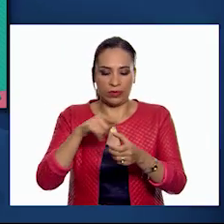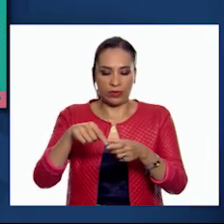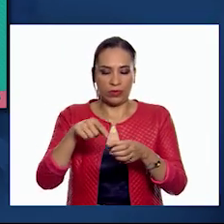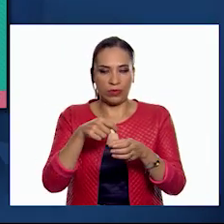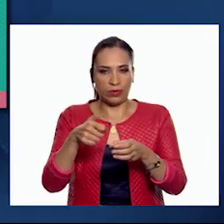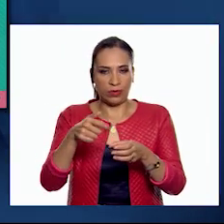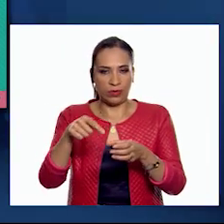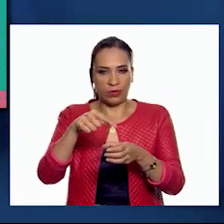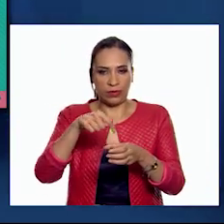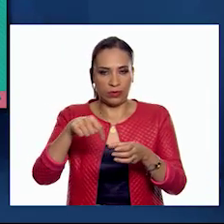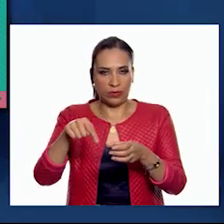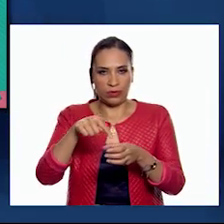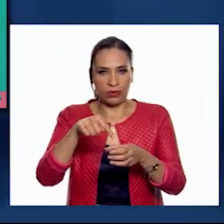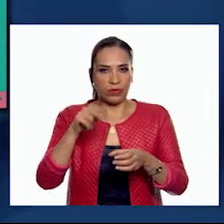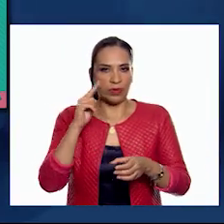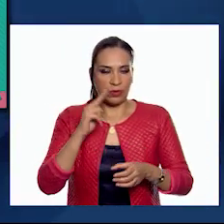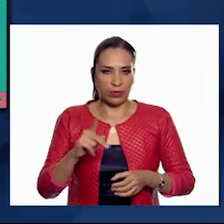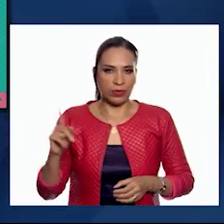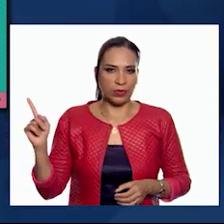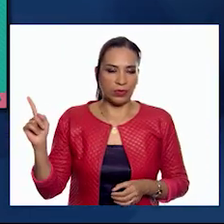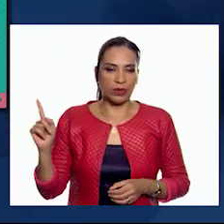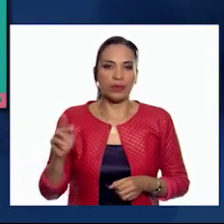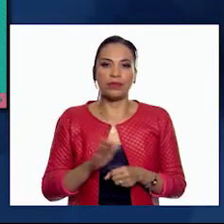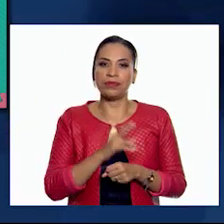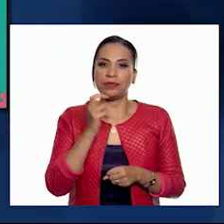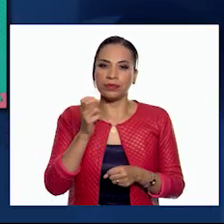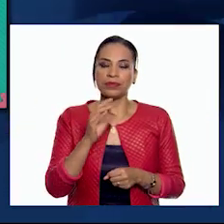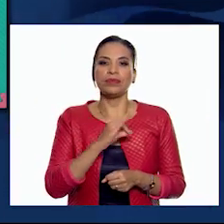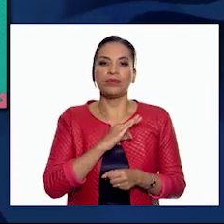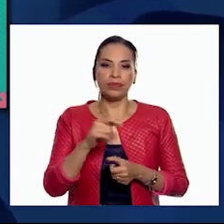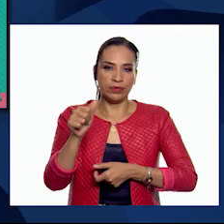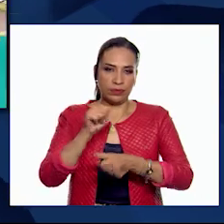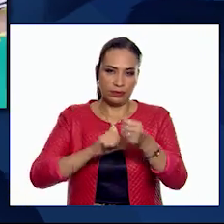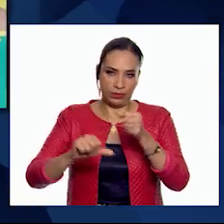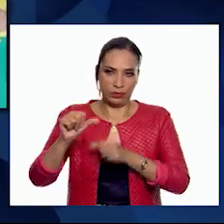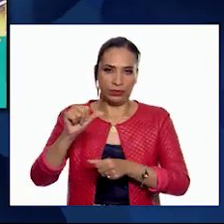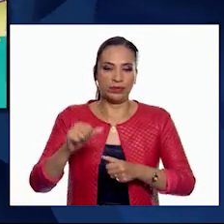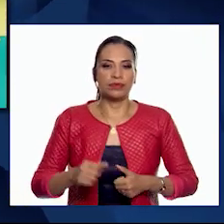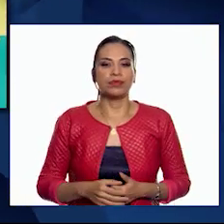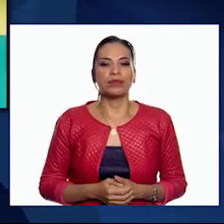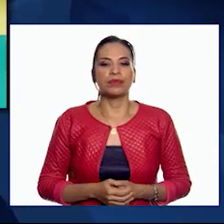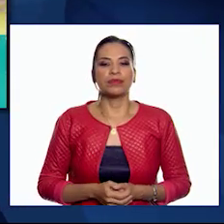meter la canica al pedazo de tubo y entonces podrán cambiar los roles.